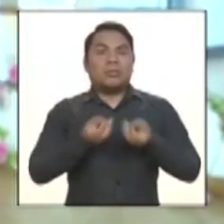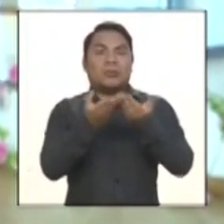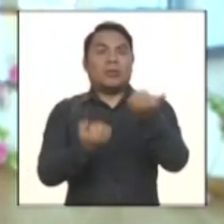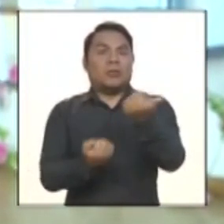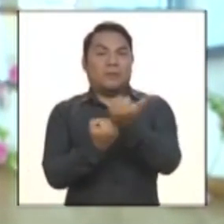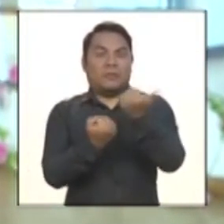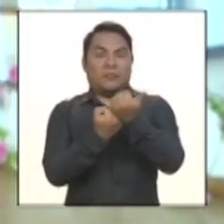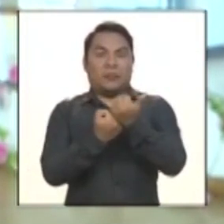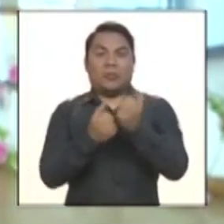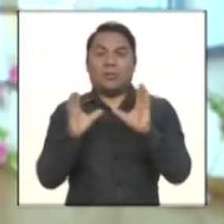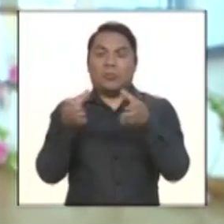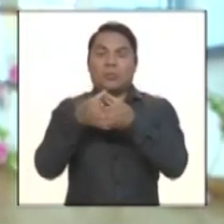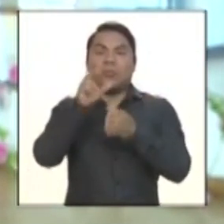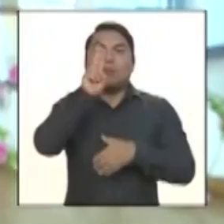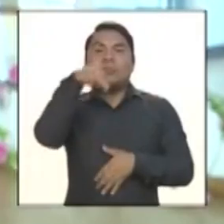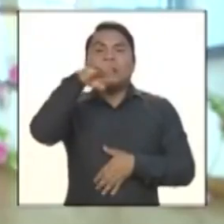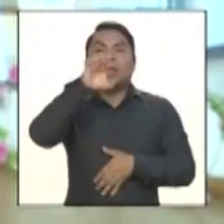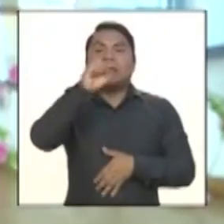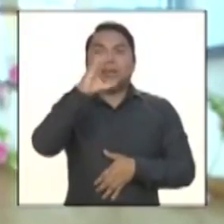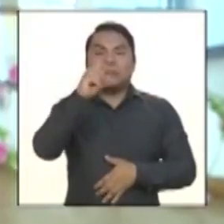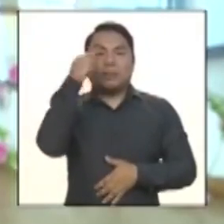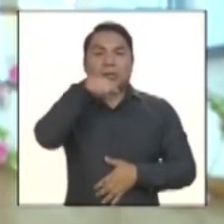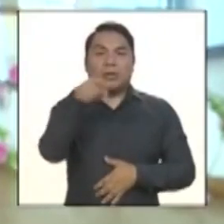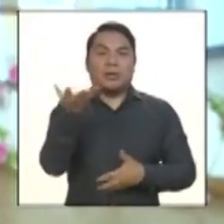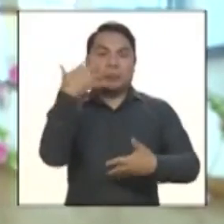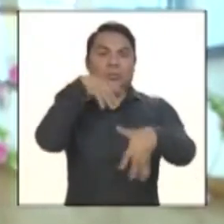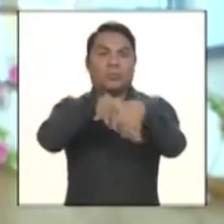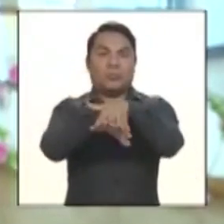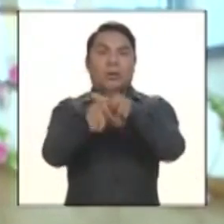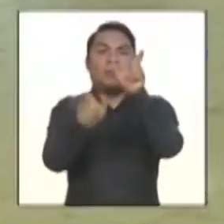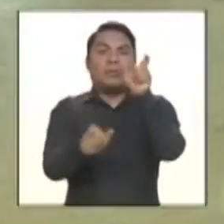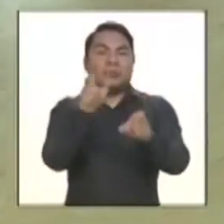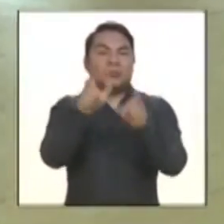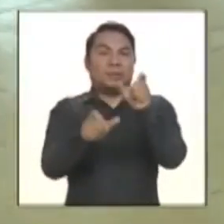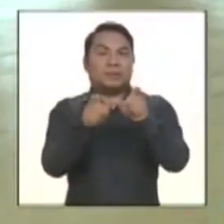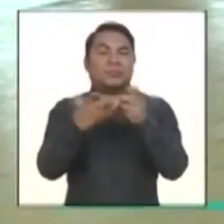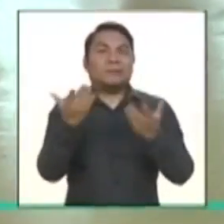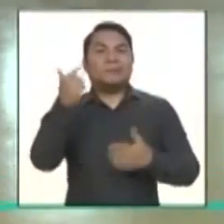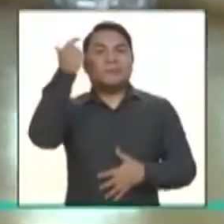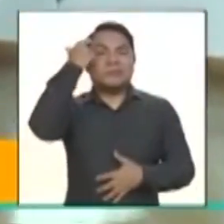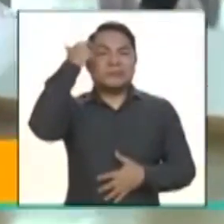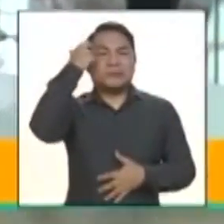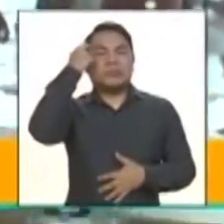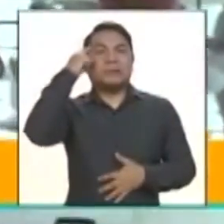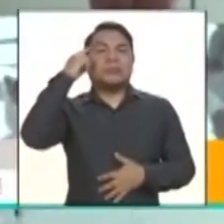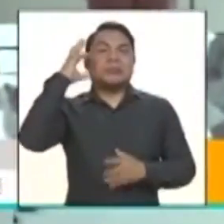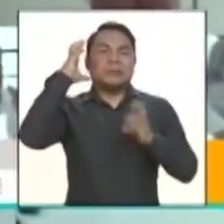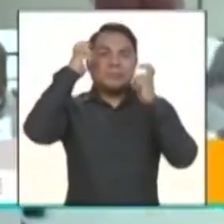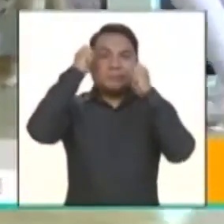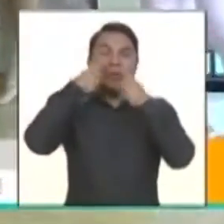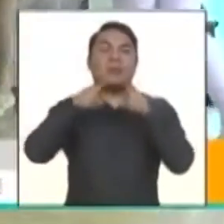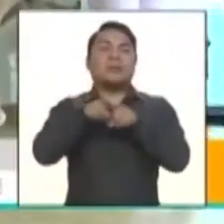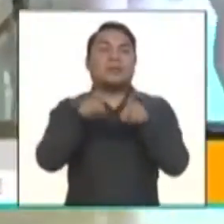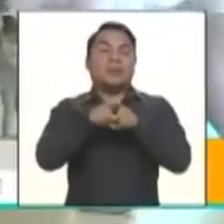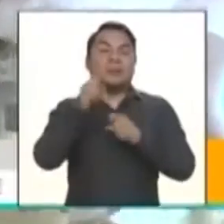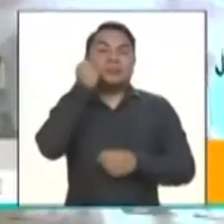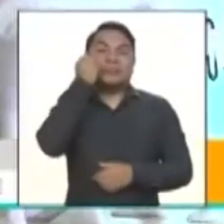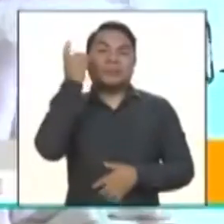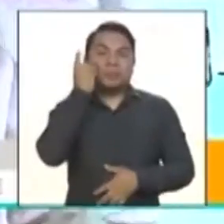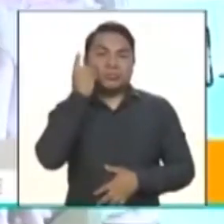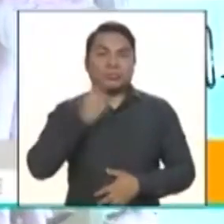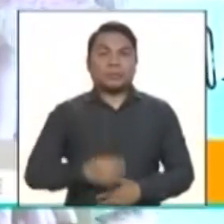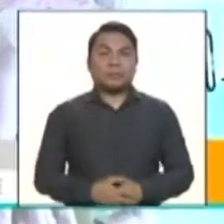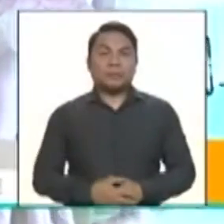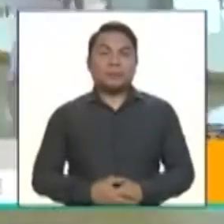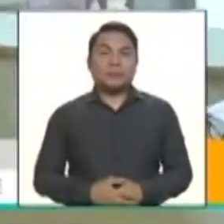UNESCO, porque es una contribución para la inclusión de las personas que sufren esquizofrenia, sufren autismo y síndrome de Down.